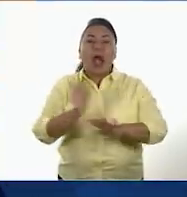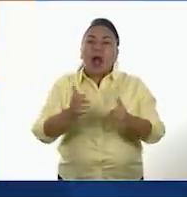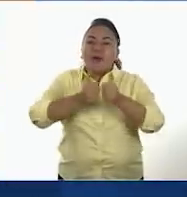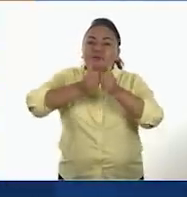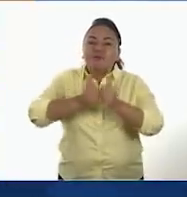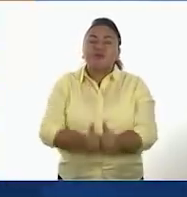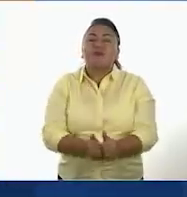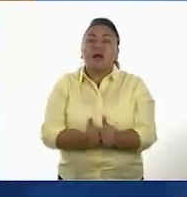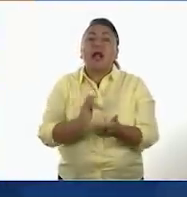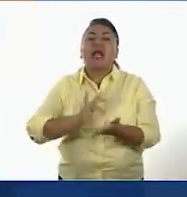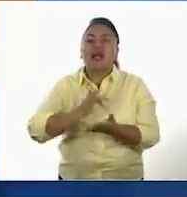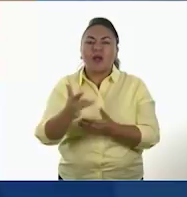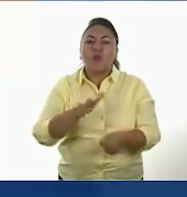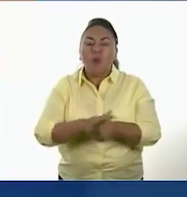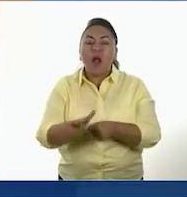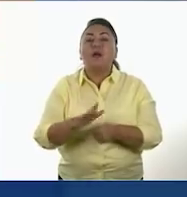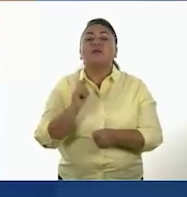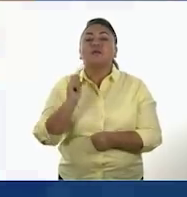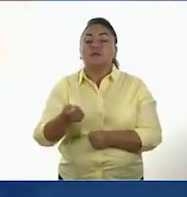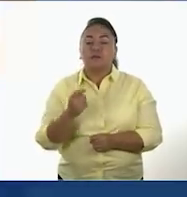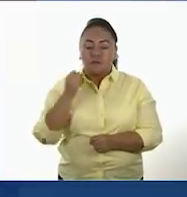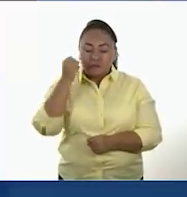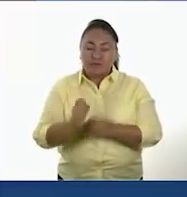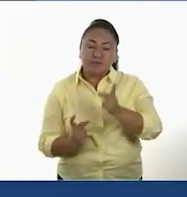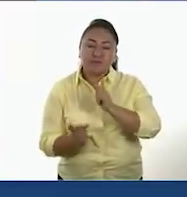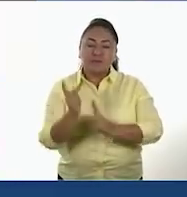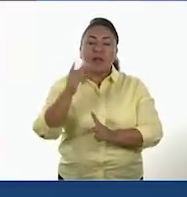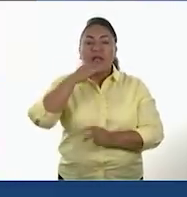del cultivo del maíz, principalmente.